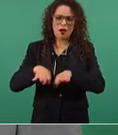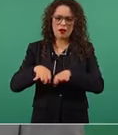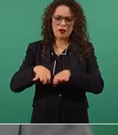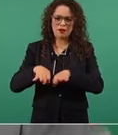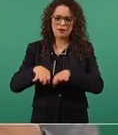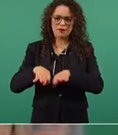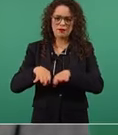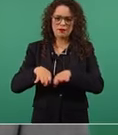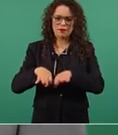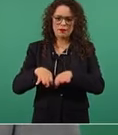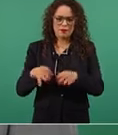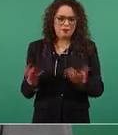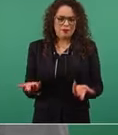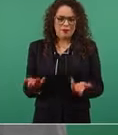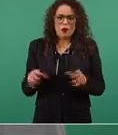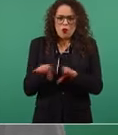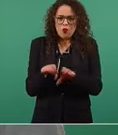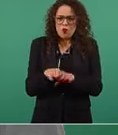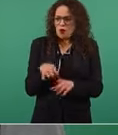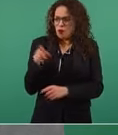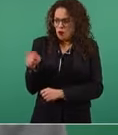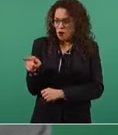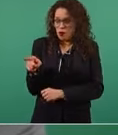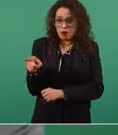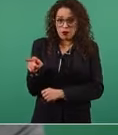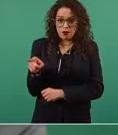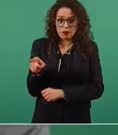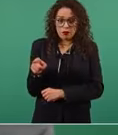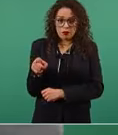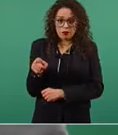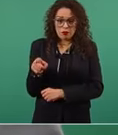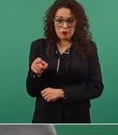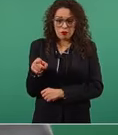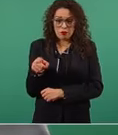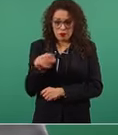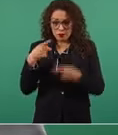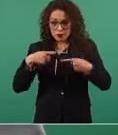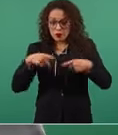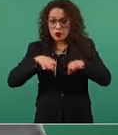¿cómo un periodista no puede hacer una entrevista de esa manera,